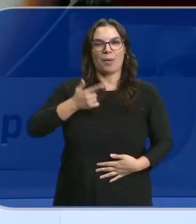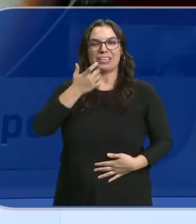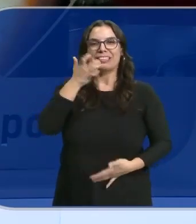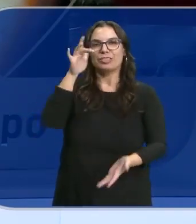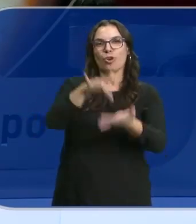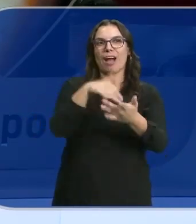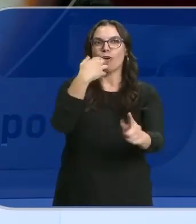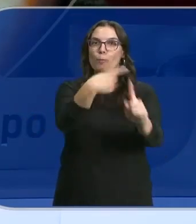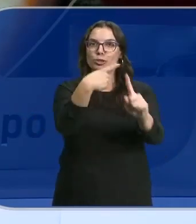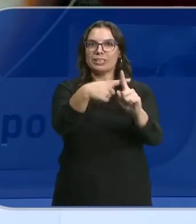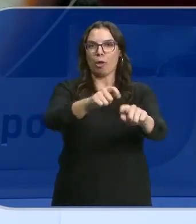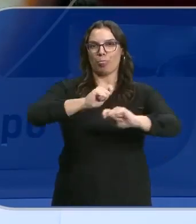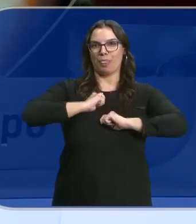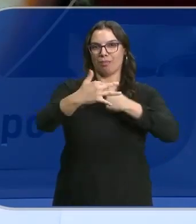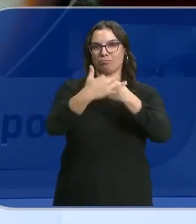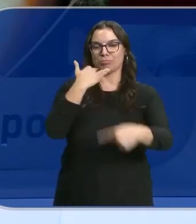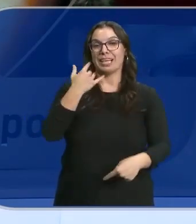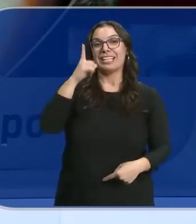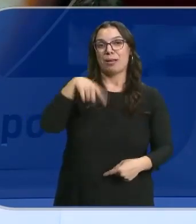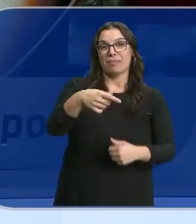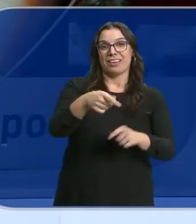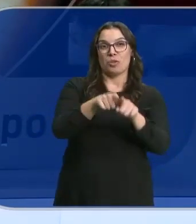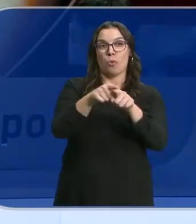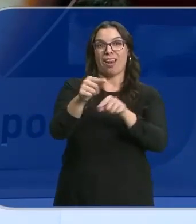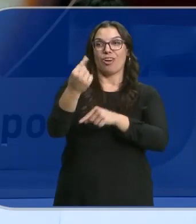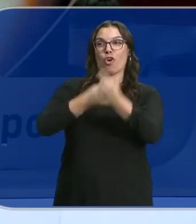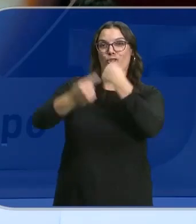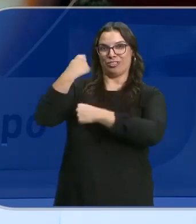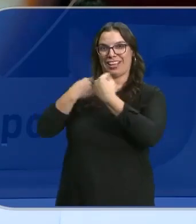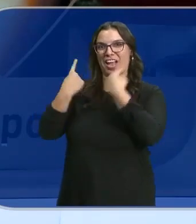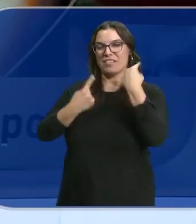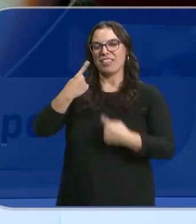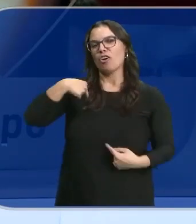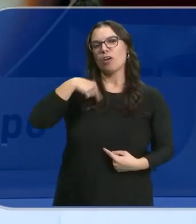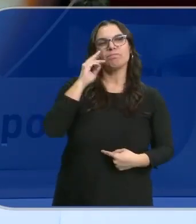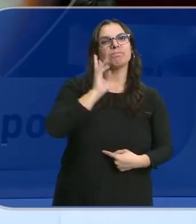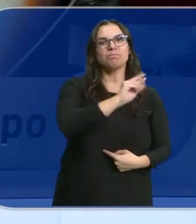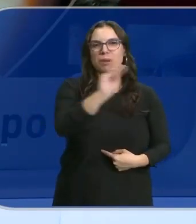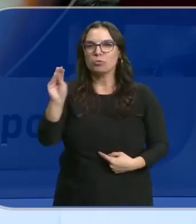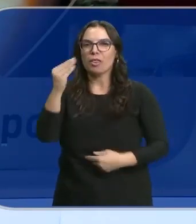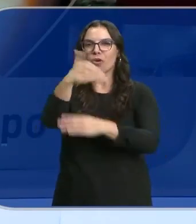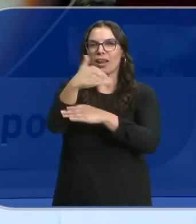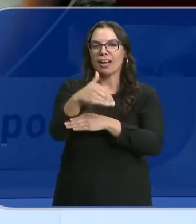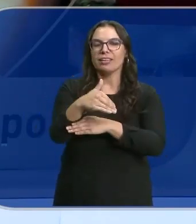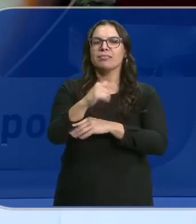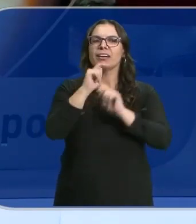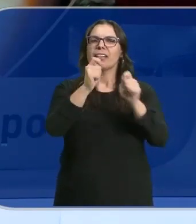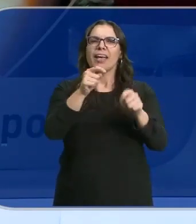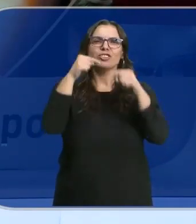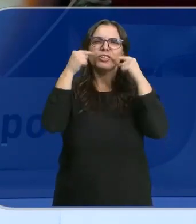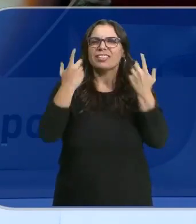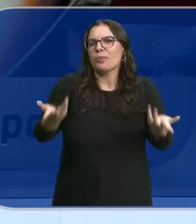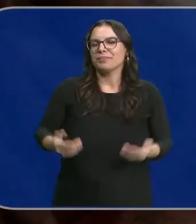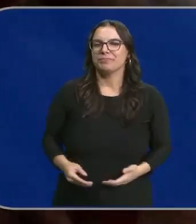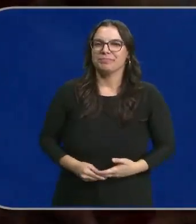un acontecimiento positivo. También porque nos la contagian otras personas. Hoy hemos salido a la calle a averiguar qué es lo que les hace sonreír a ustedes.